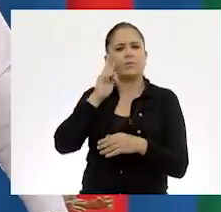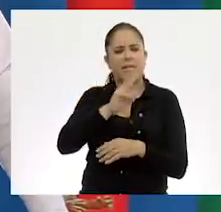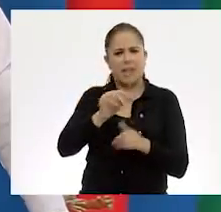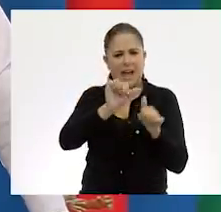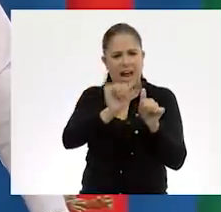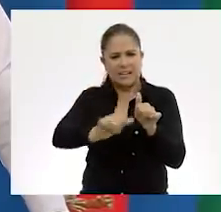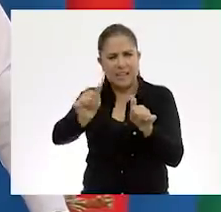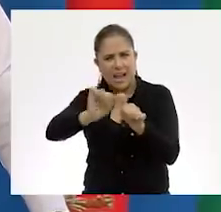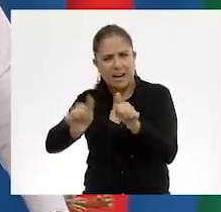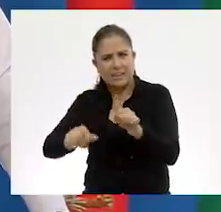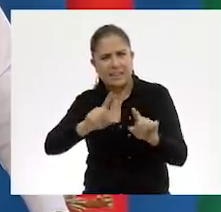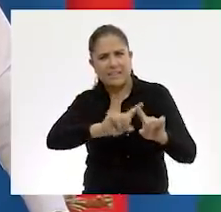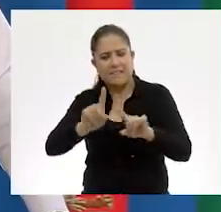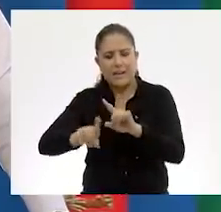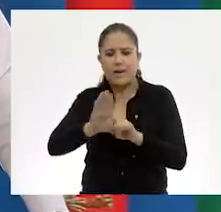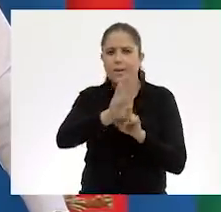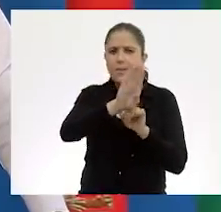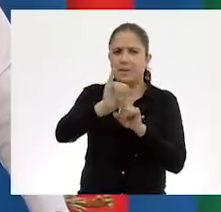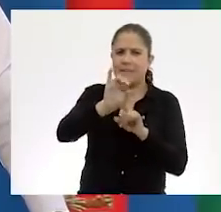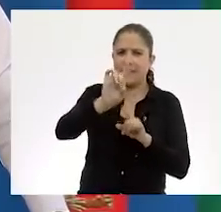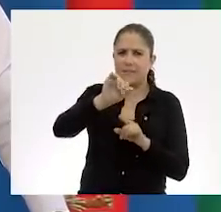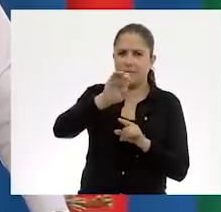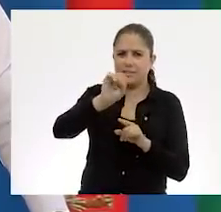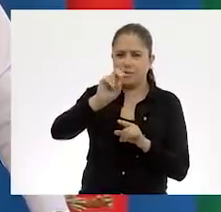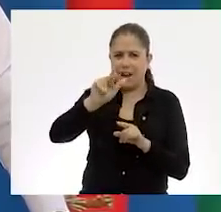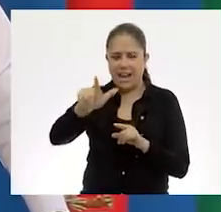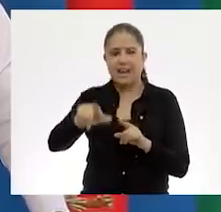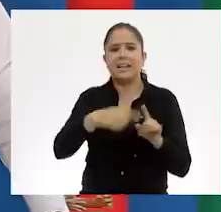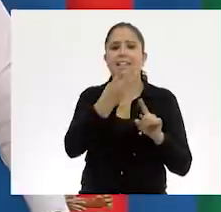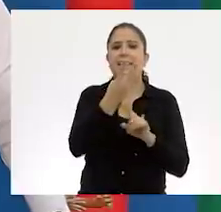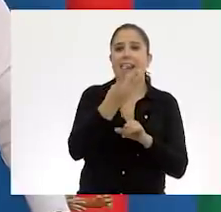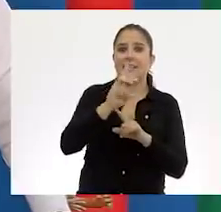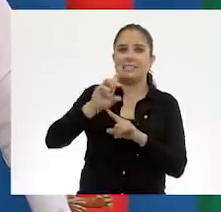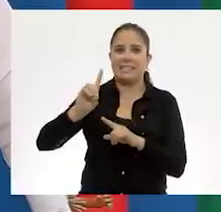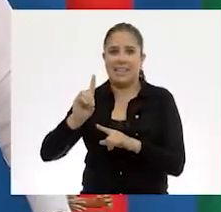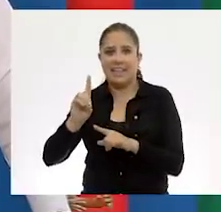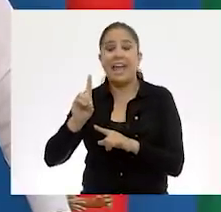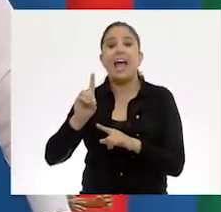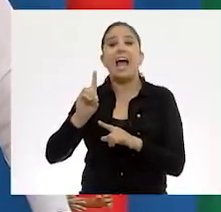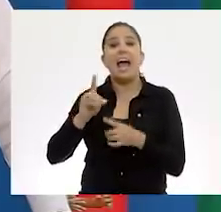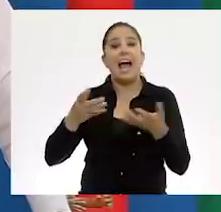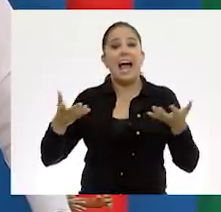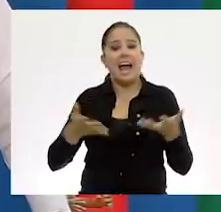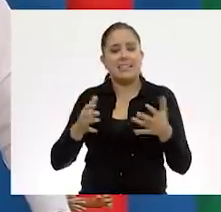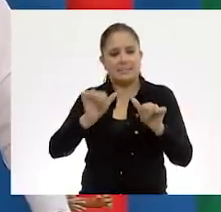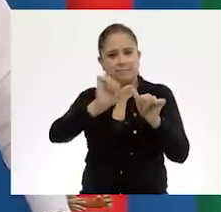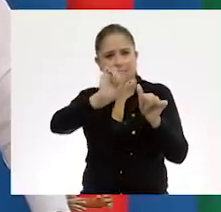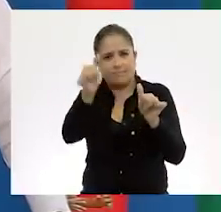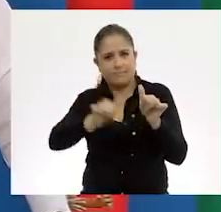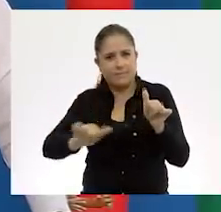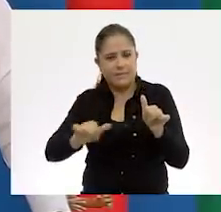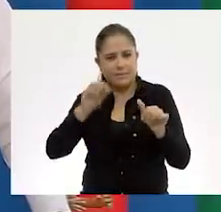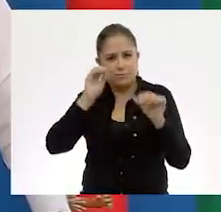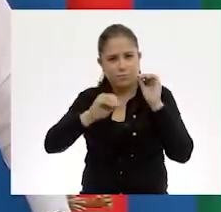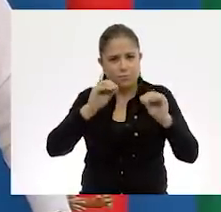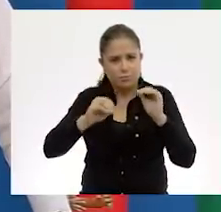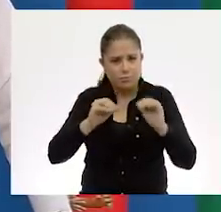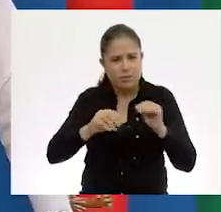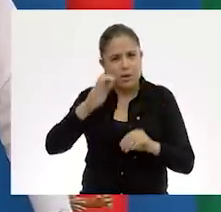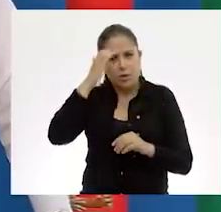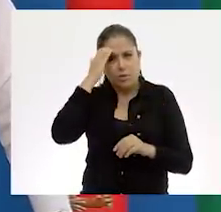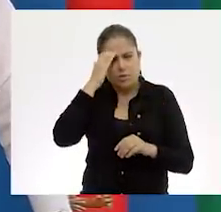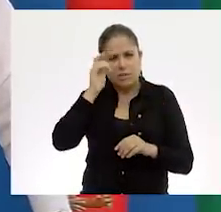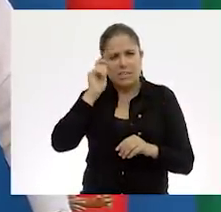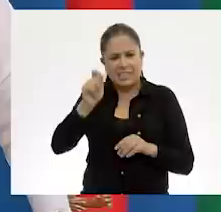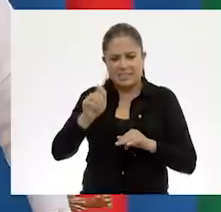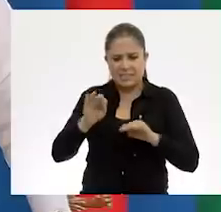artísticas bidimensionales y obras tridimensionales. Elaboramos una escultura con la técnica de sustracción y conocimos